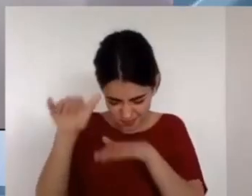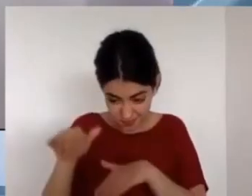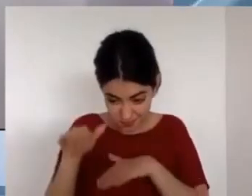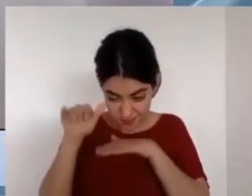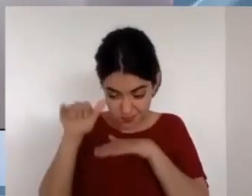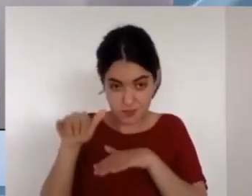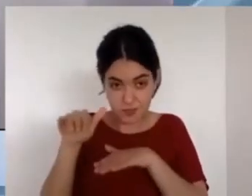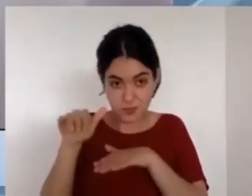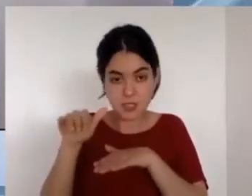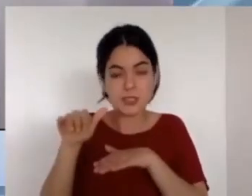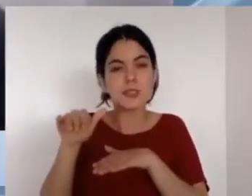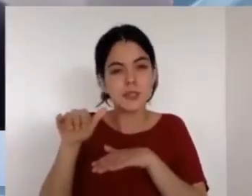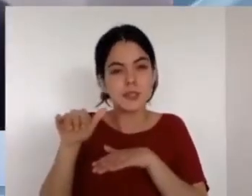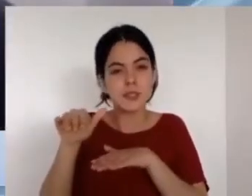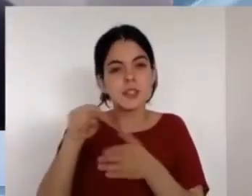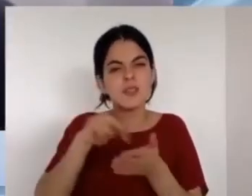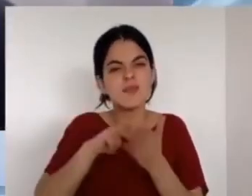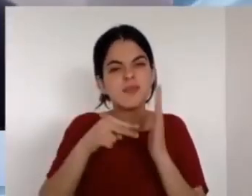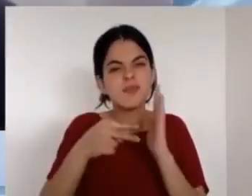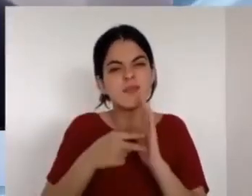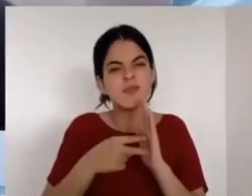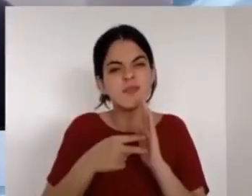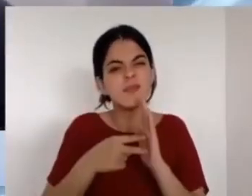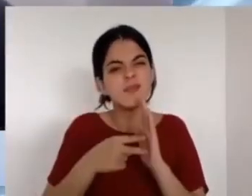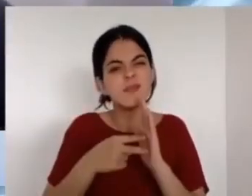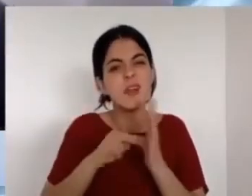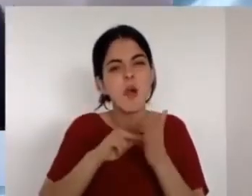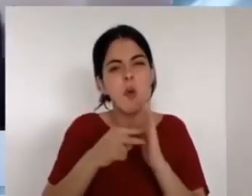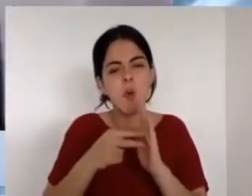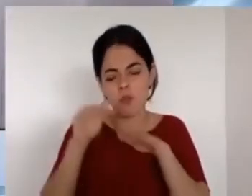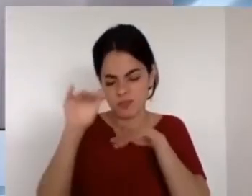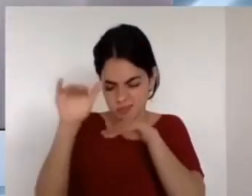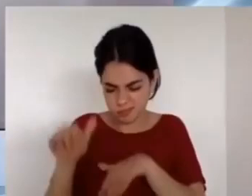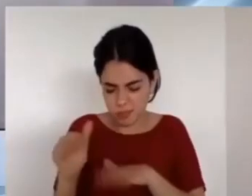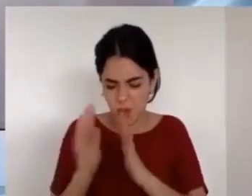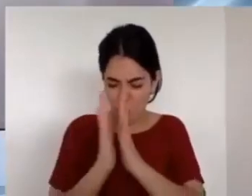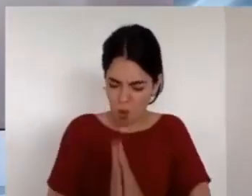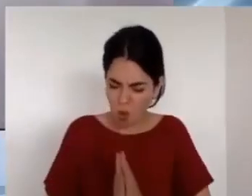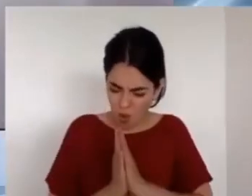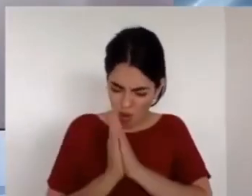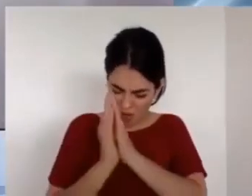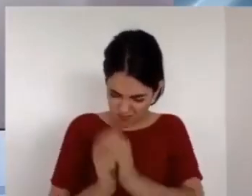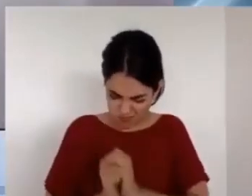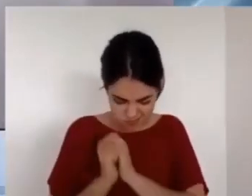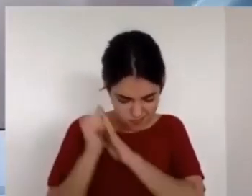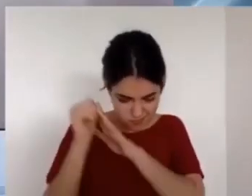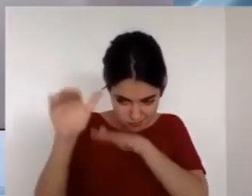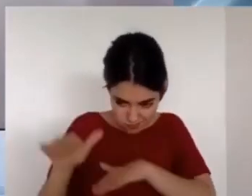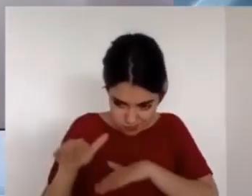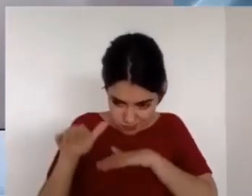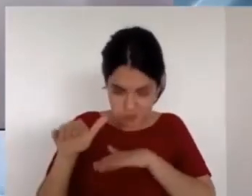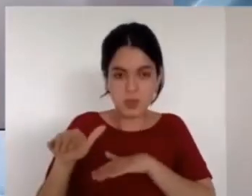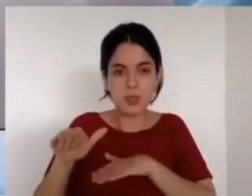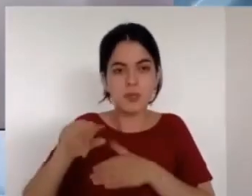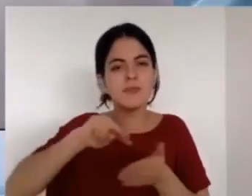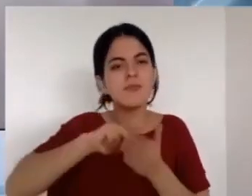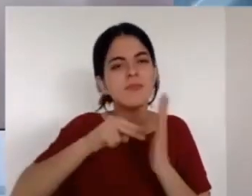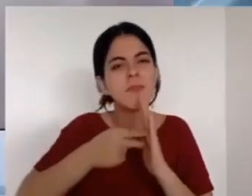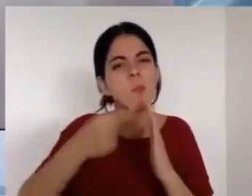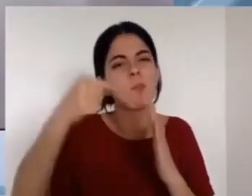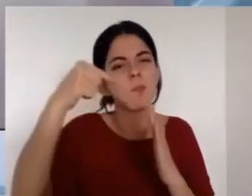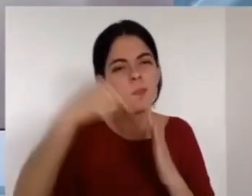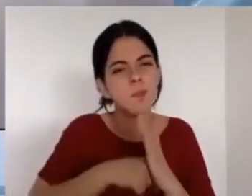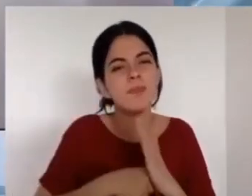Y usted se preguntará, bueno, ¿y qué significa humillarse delante de Dios? Pues,